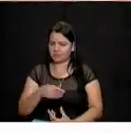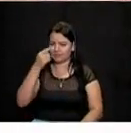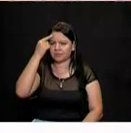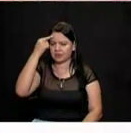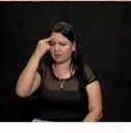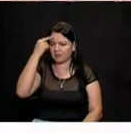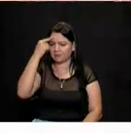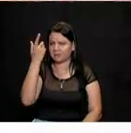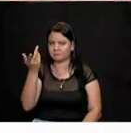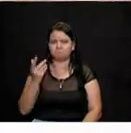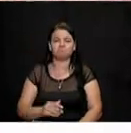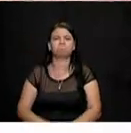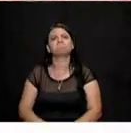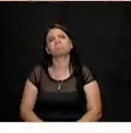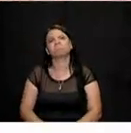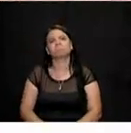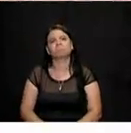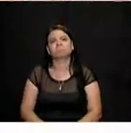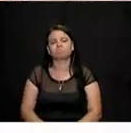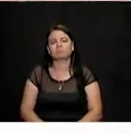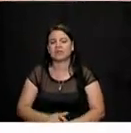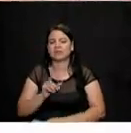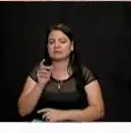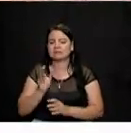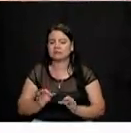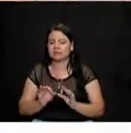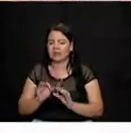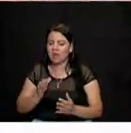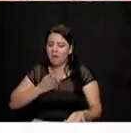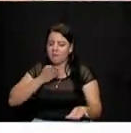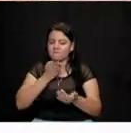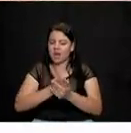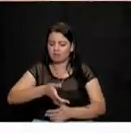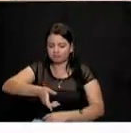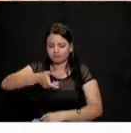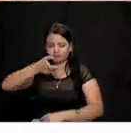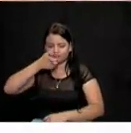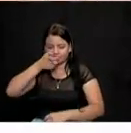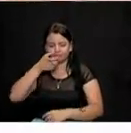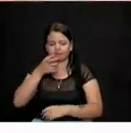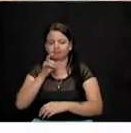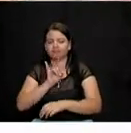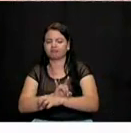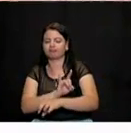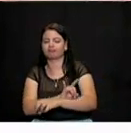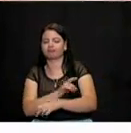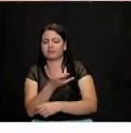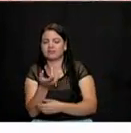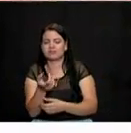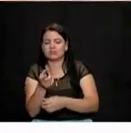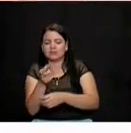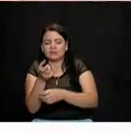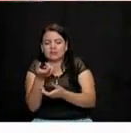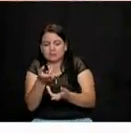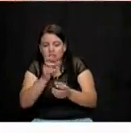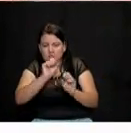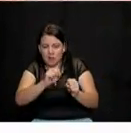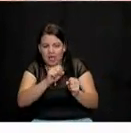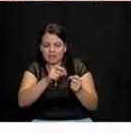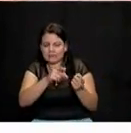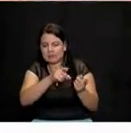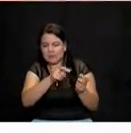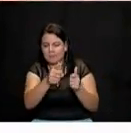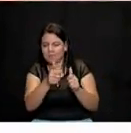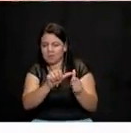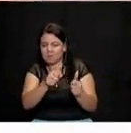es hacer interventorías y auditorías a estos centros y así redireccionar muy bien los